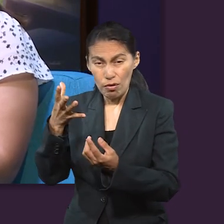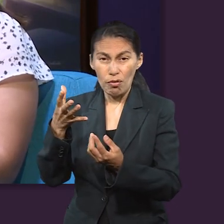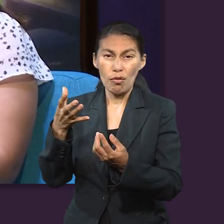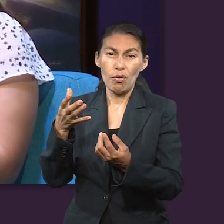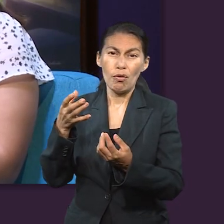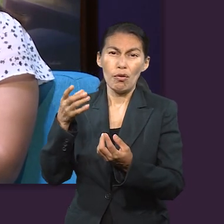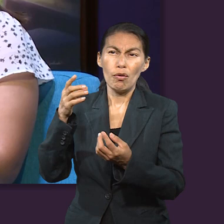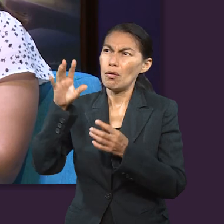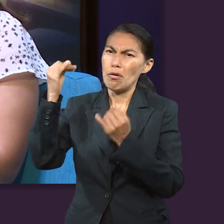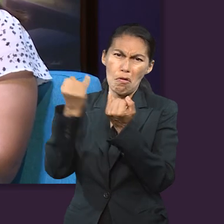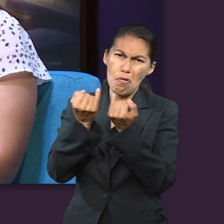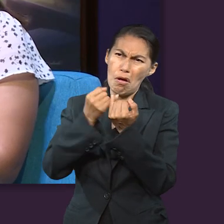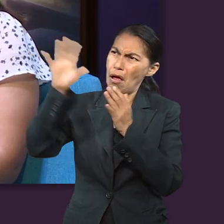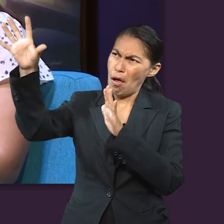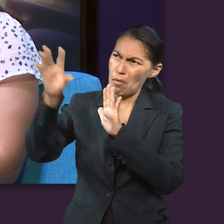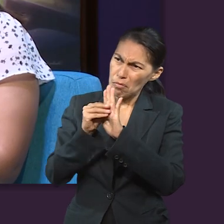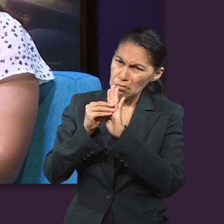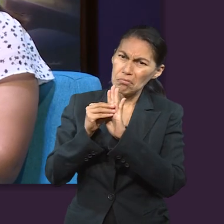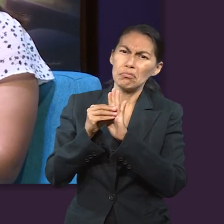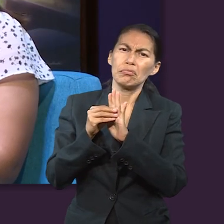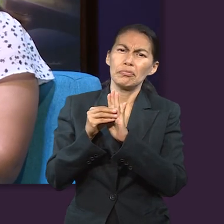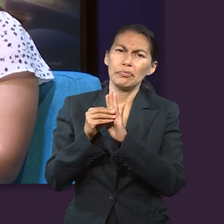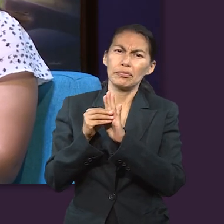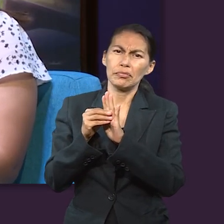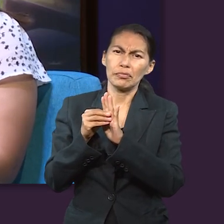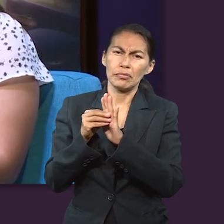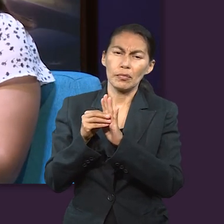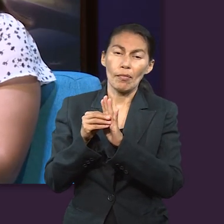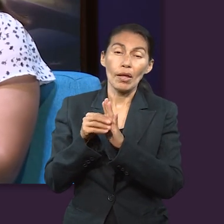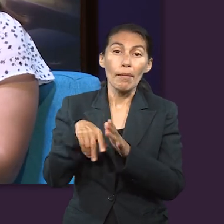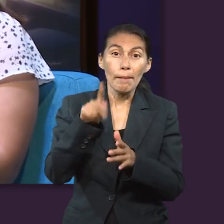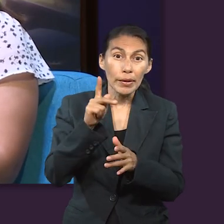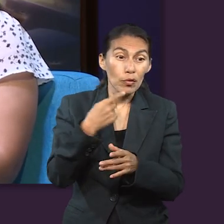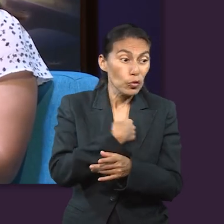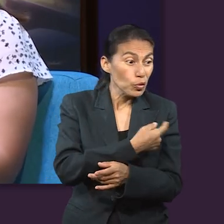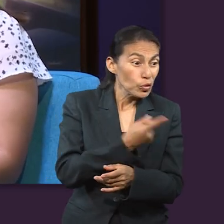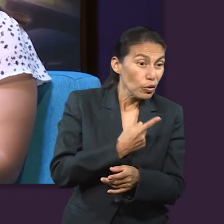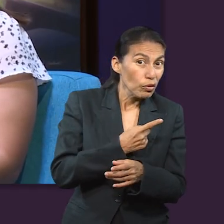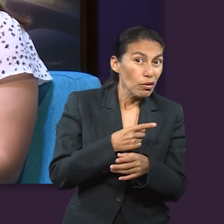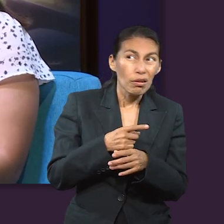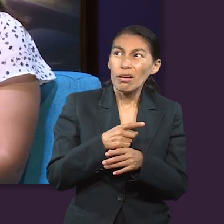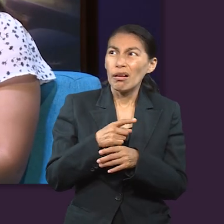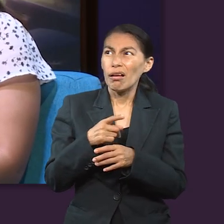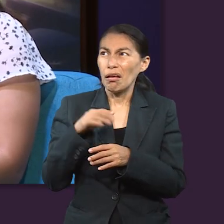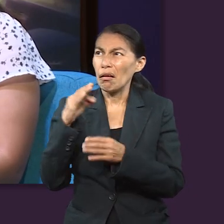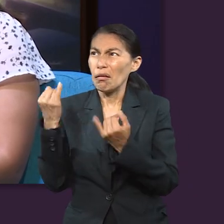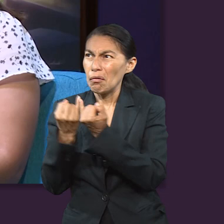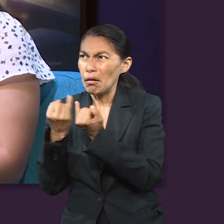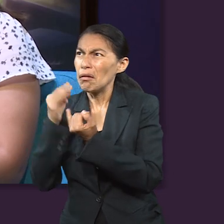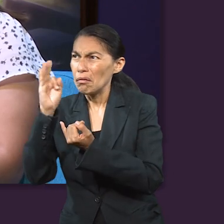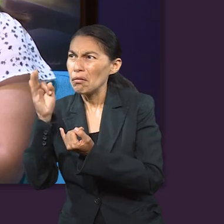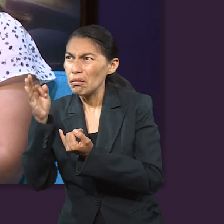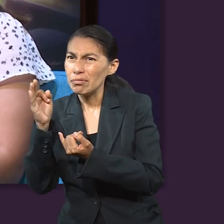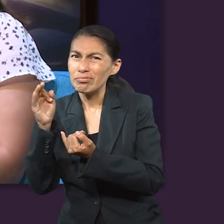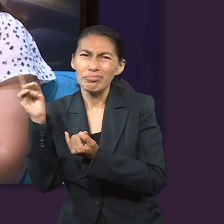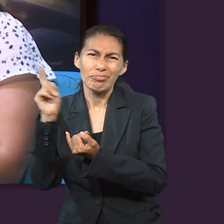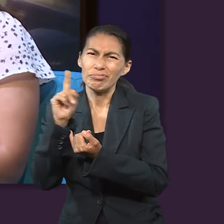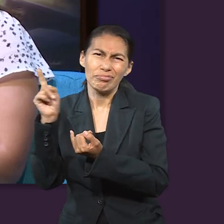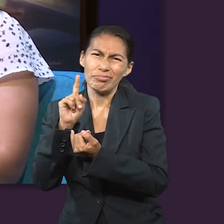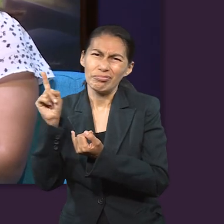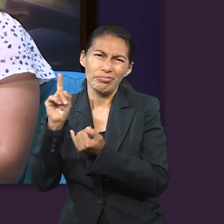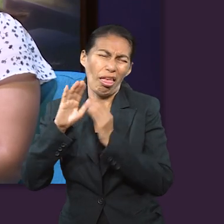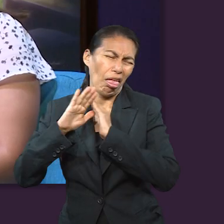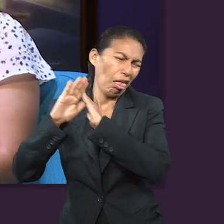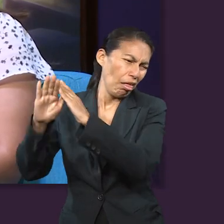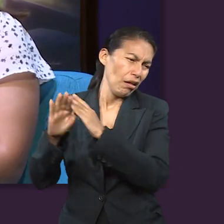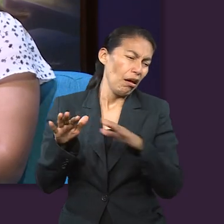las cualidades que Cristo tenía. Pero ahora como humanos hay incluso en nuestra forma de ser algunas características que no